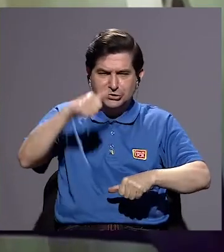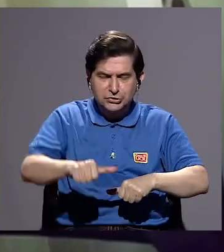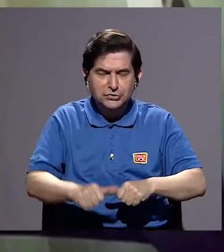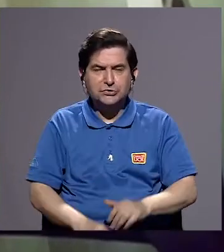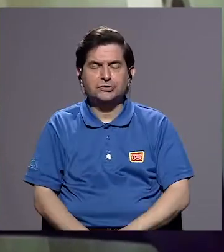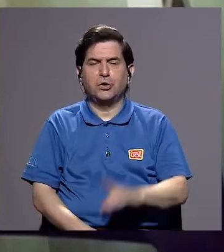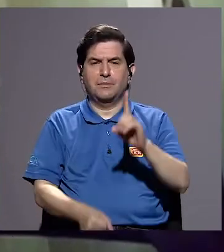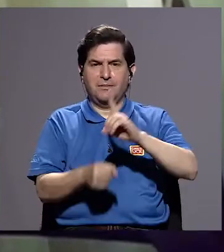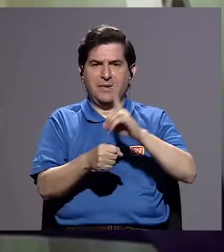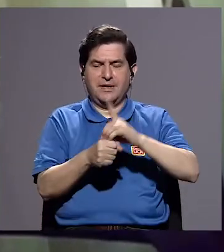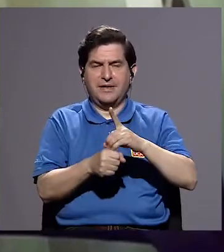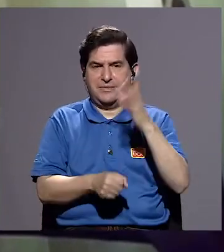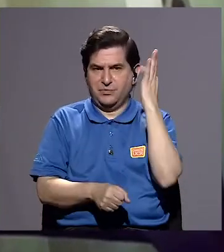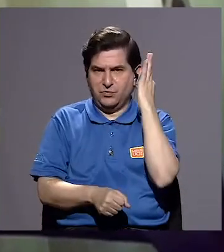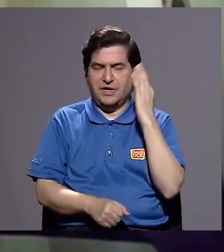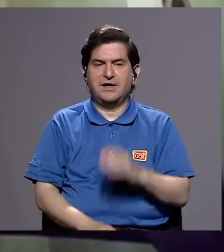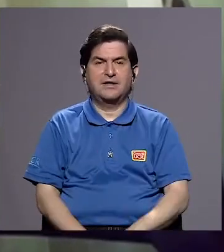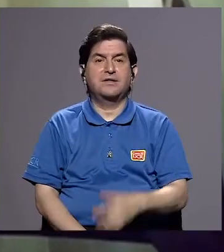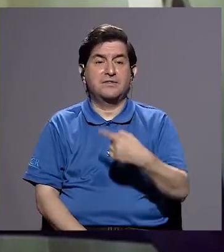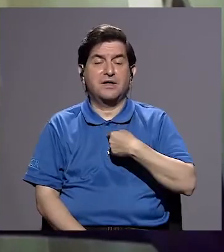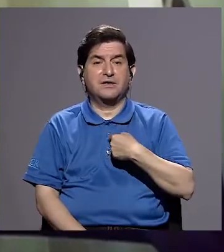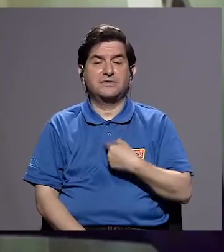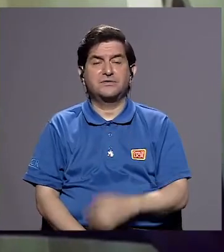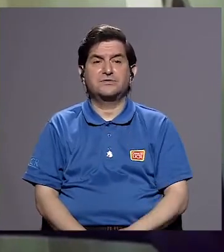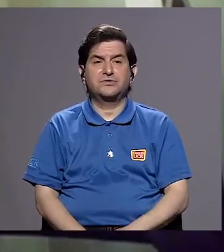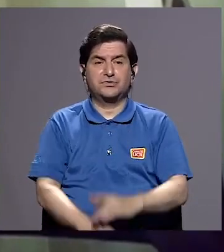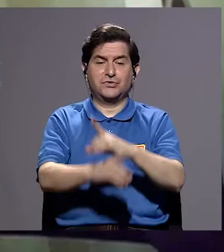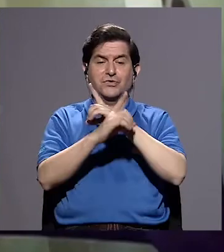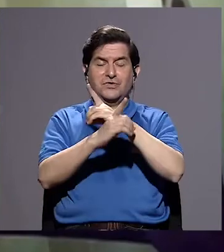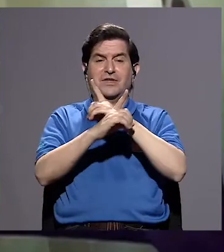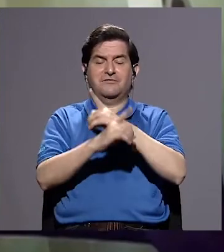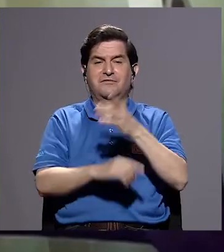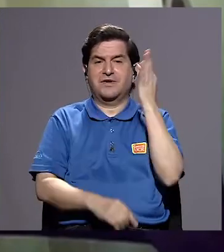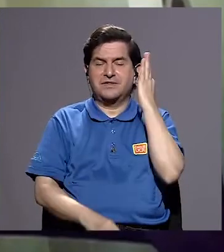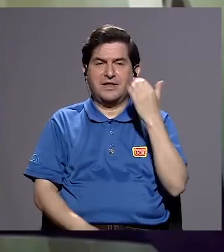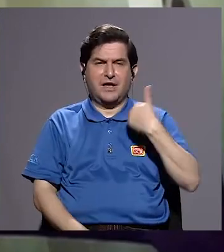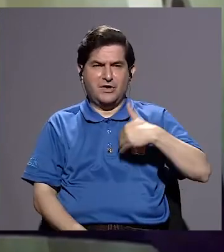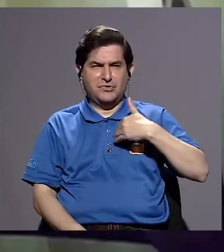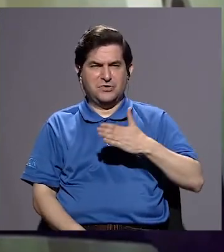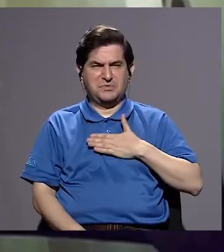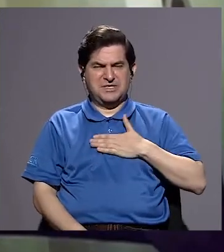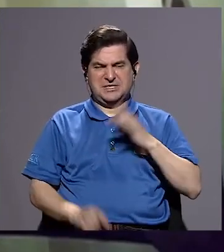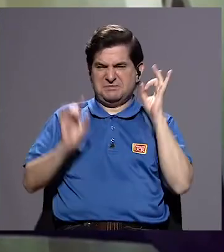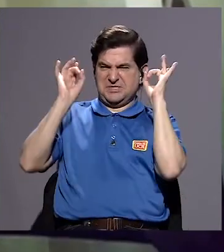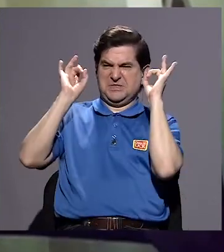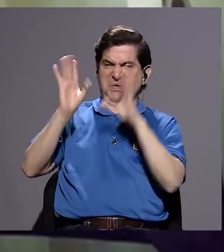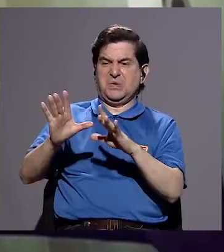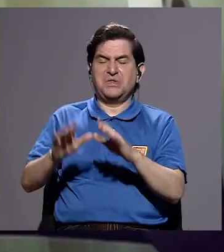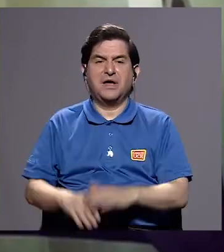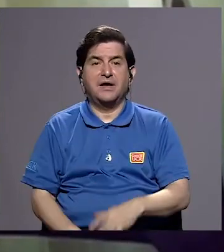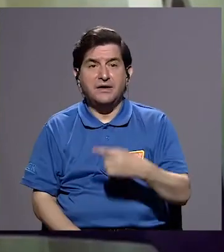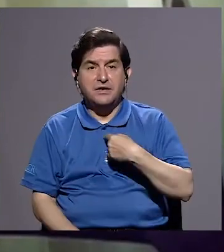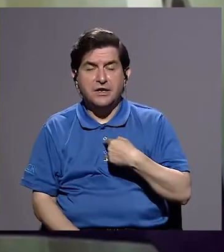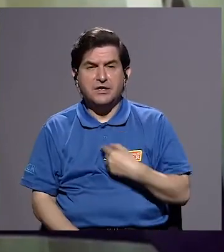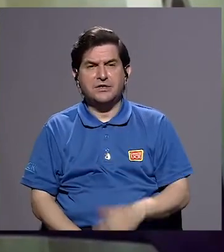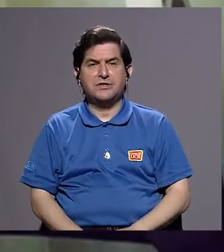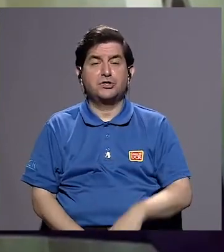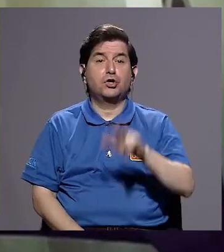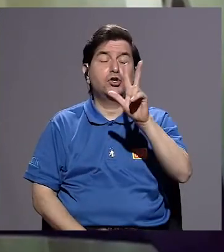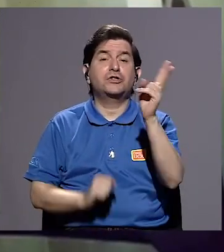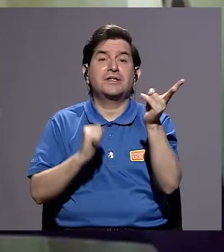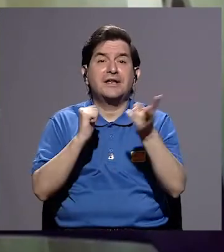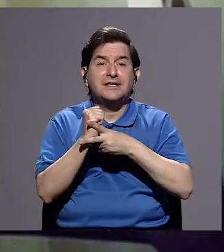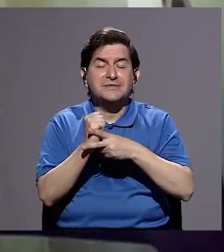para ir a una diputación. Como yo era la defensora de las mujeres, los hombres me odiaban, ¿verdad? Y tuve que